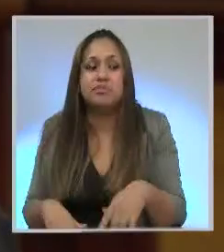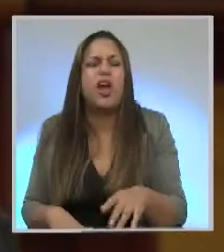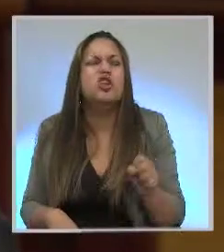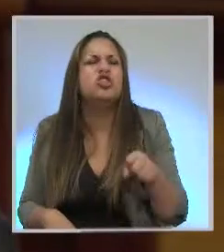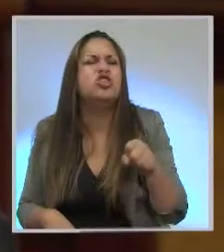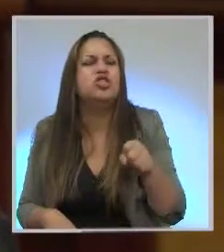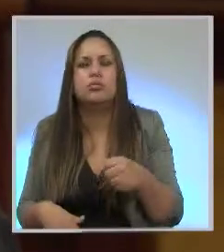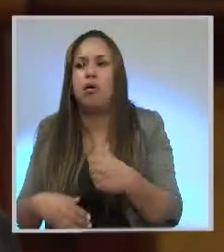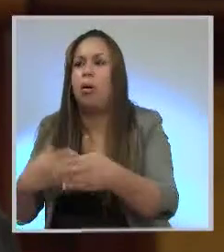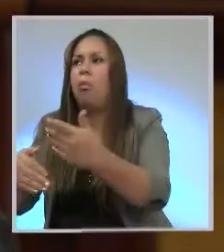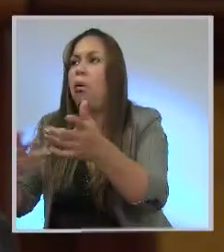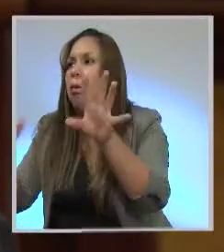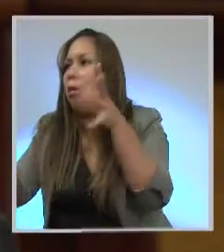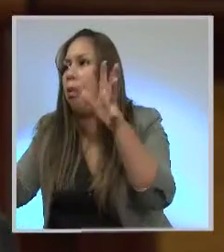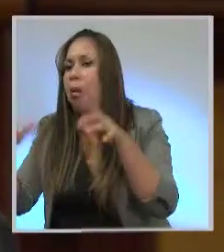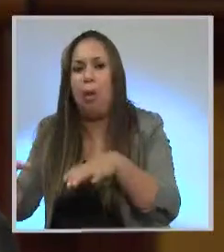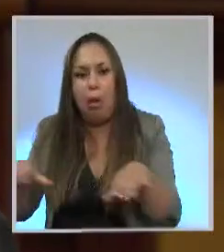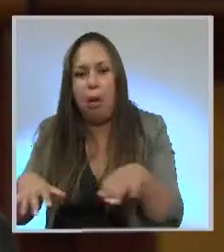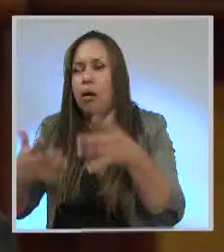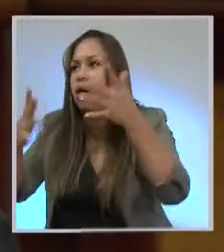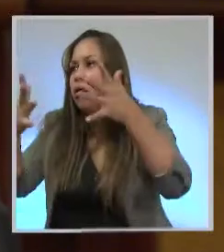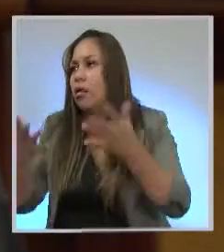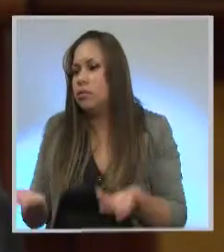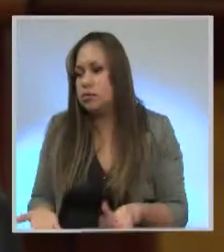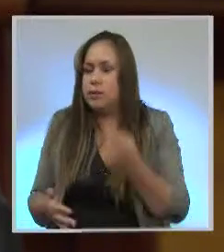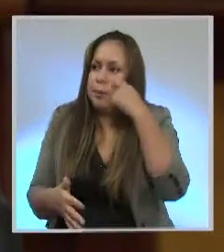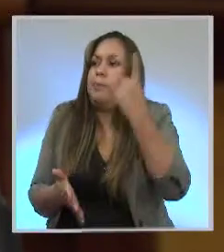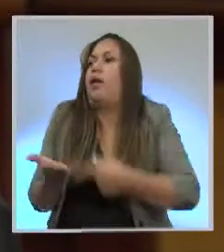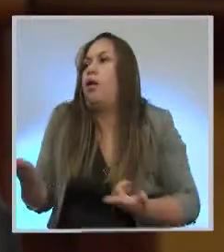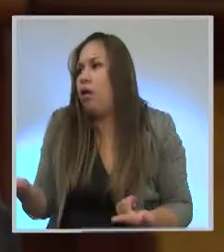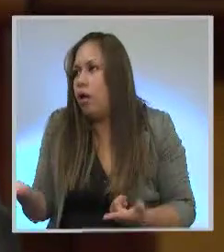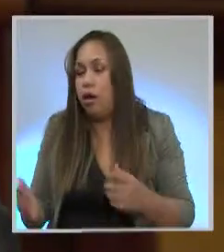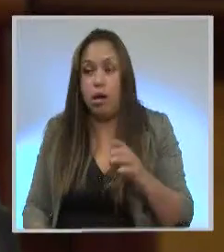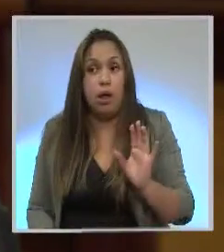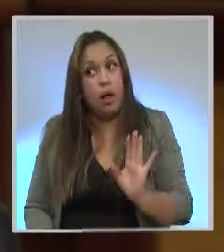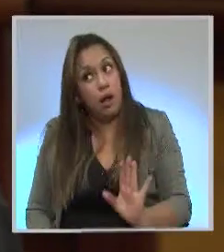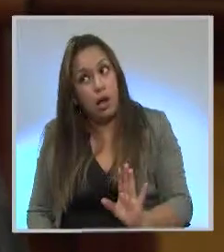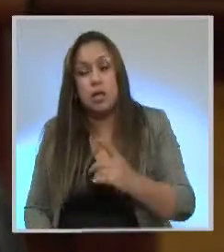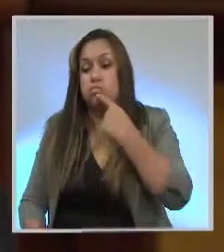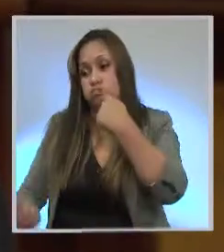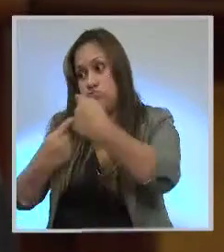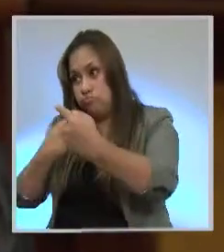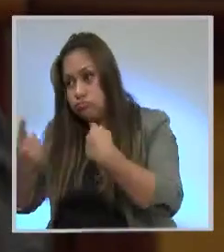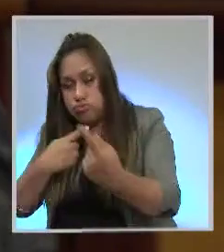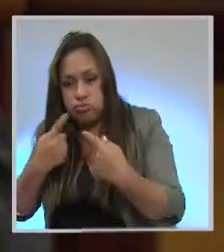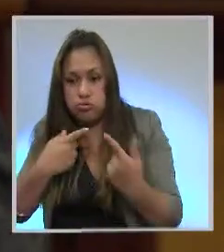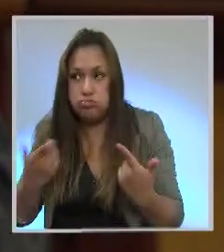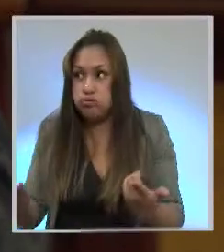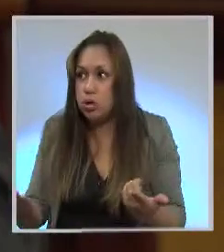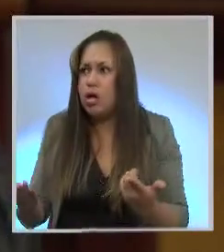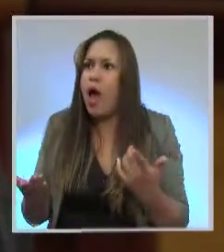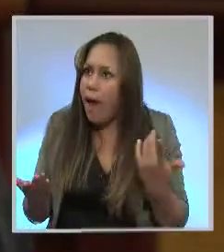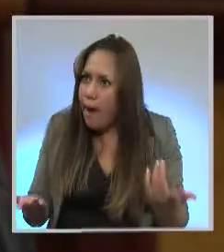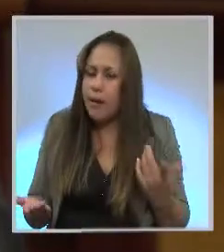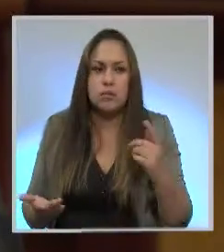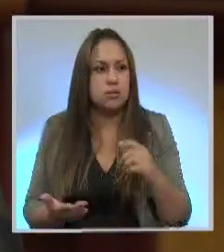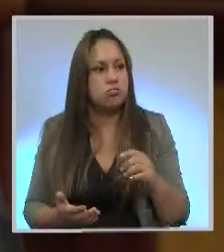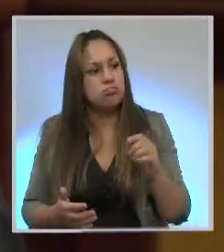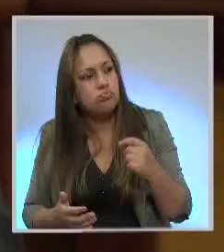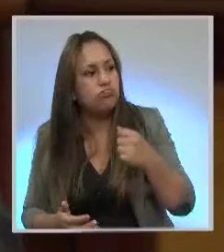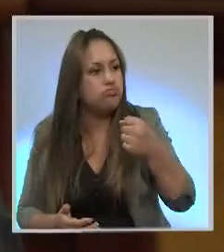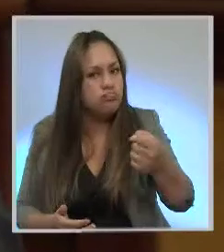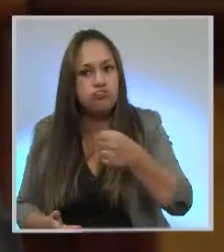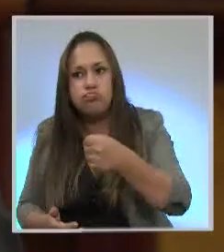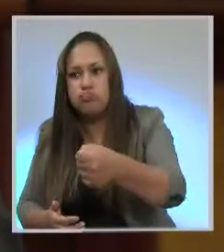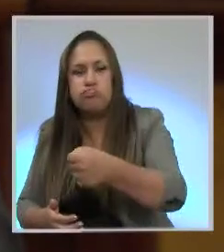40% de las pensiones jubilares, también las encuestas lo dicen. Si va a dialogar con el pueblo, debe recoger ese criterio mayoritario. ¿Van